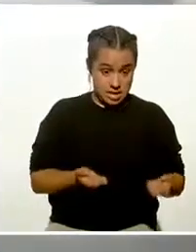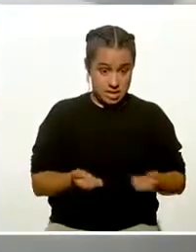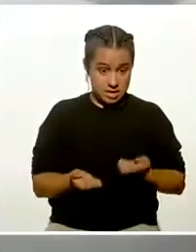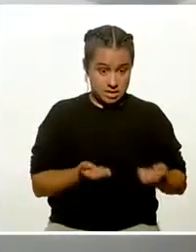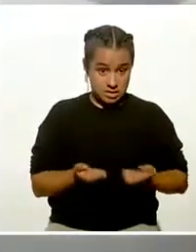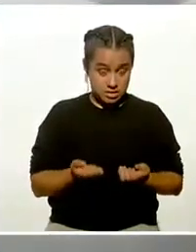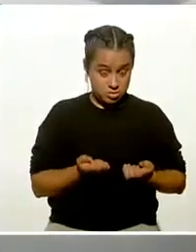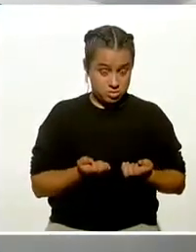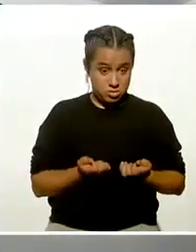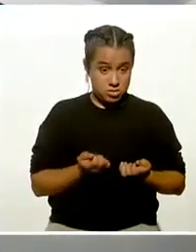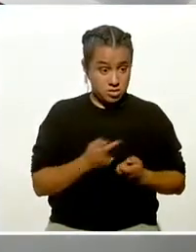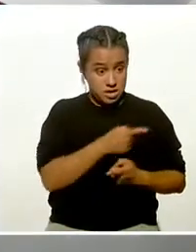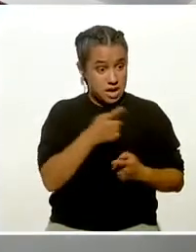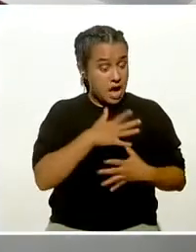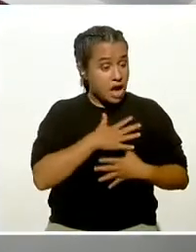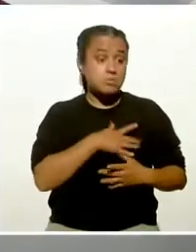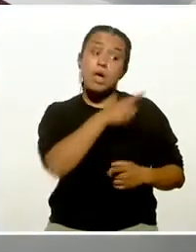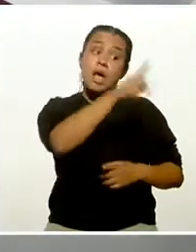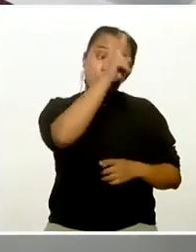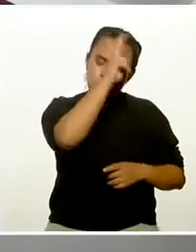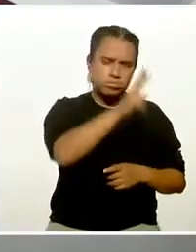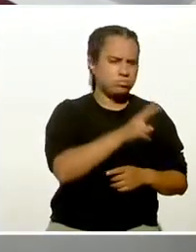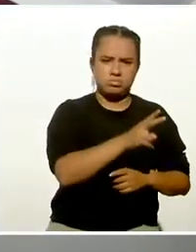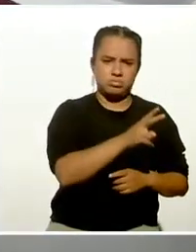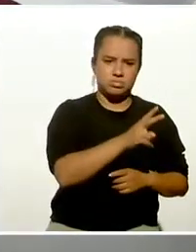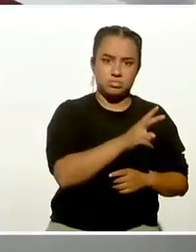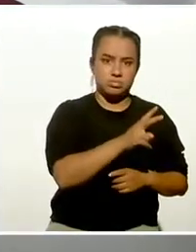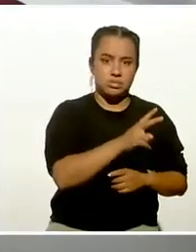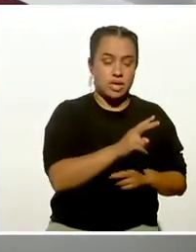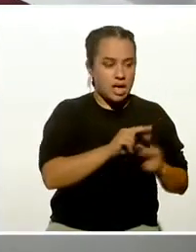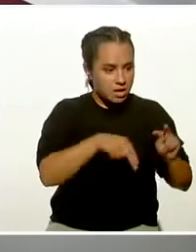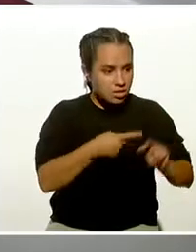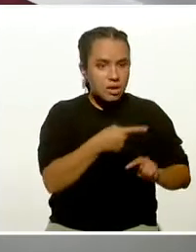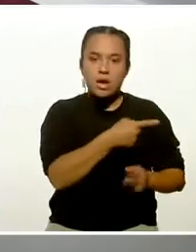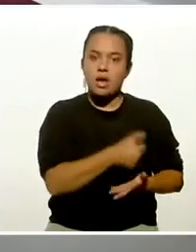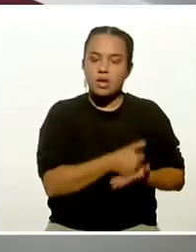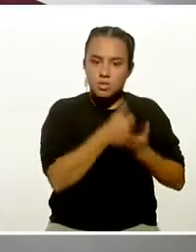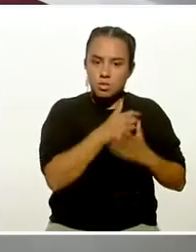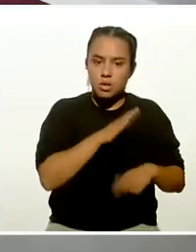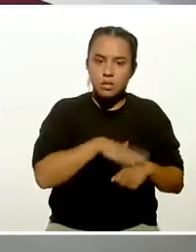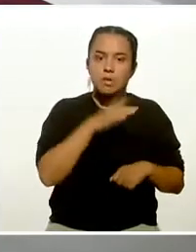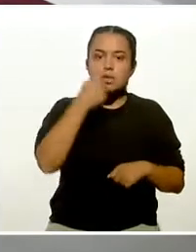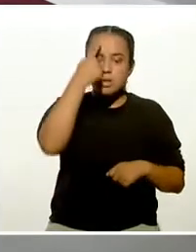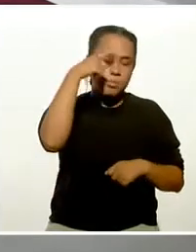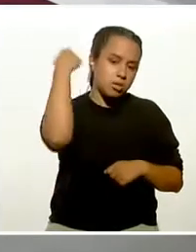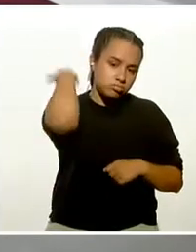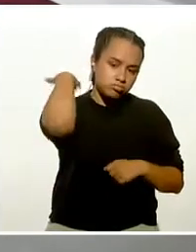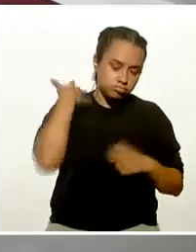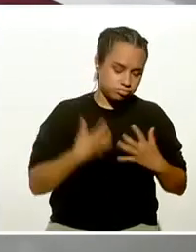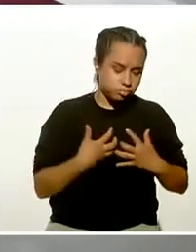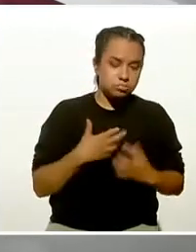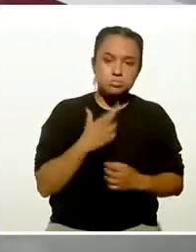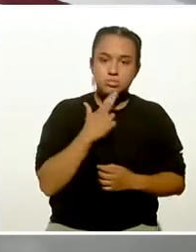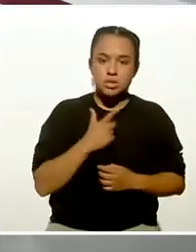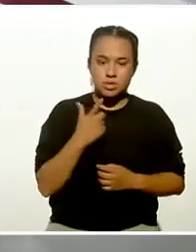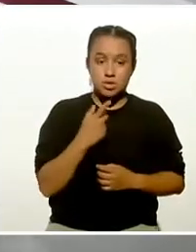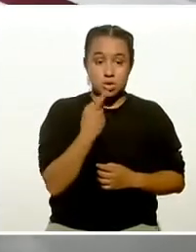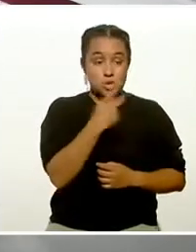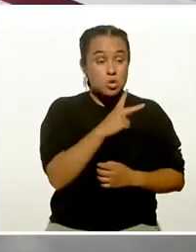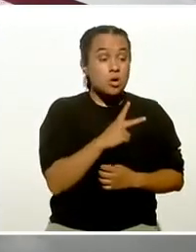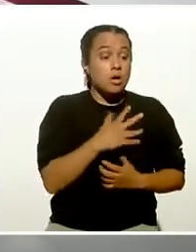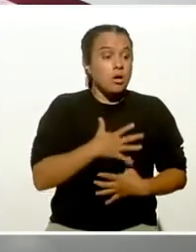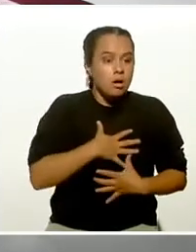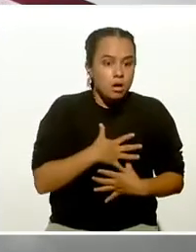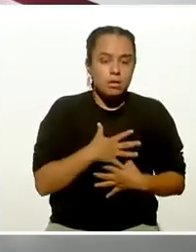contraindicado para las personas con asma. Al contrario, esto puede ayudar porque ayuda a la función pulmonar para que sus crisis se vuelvan